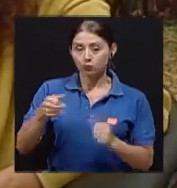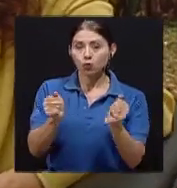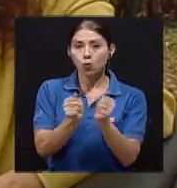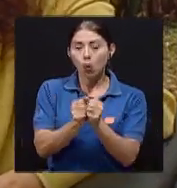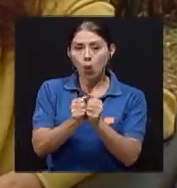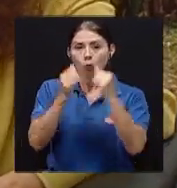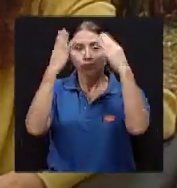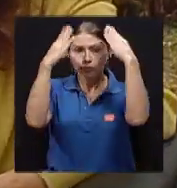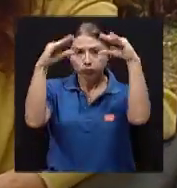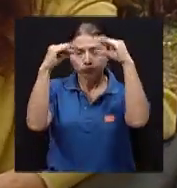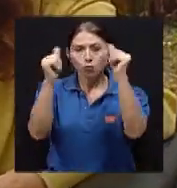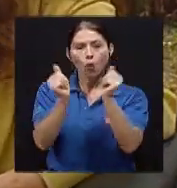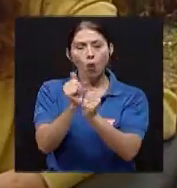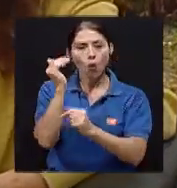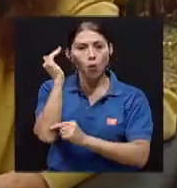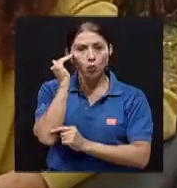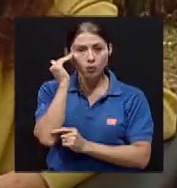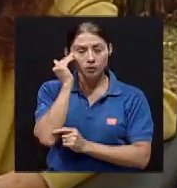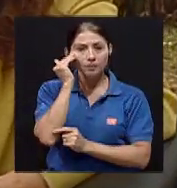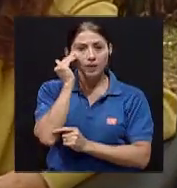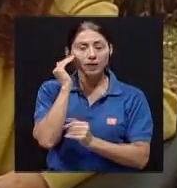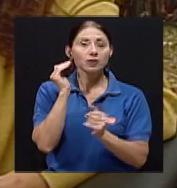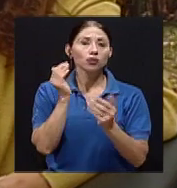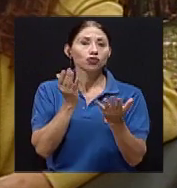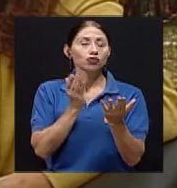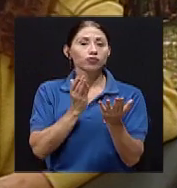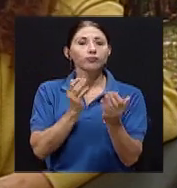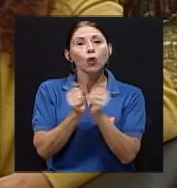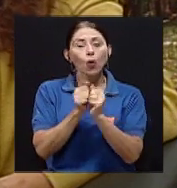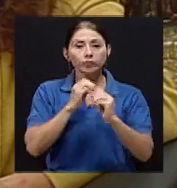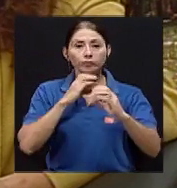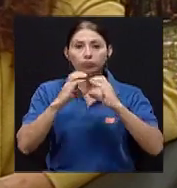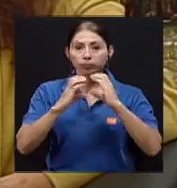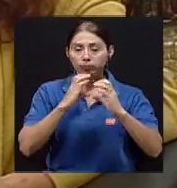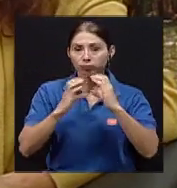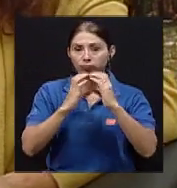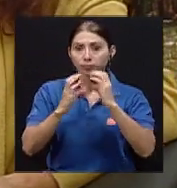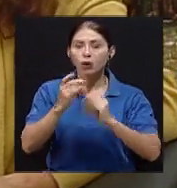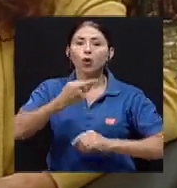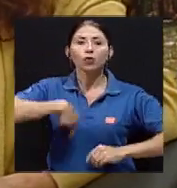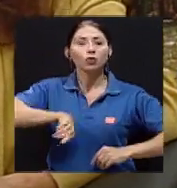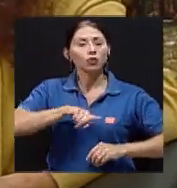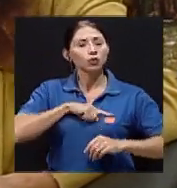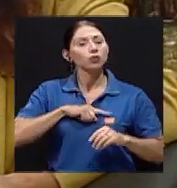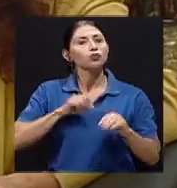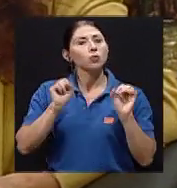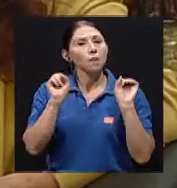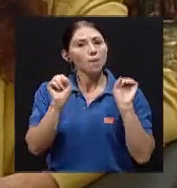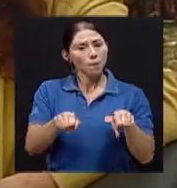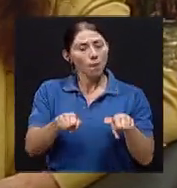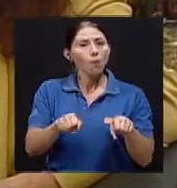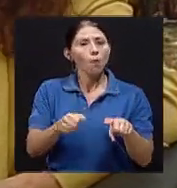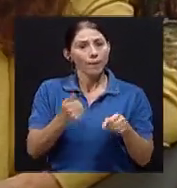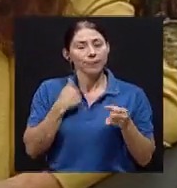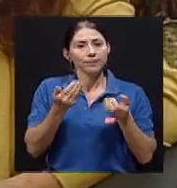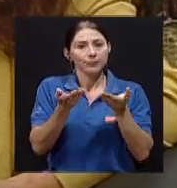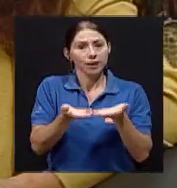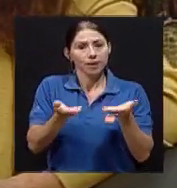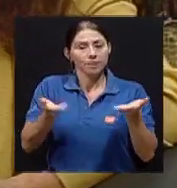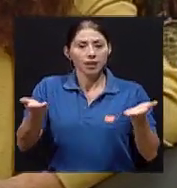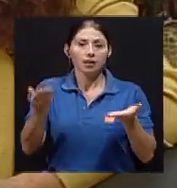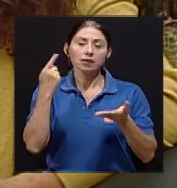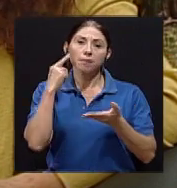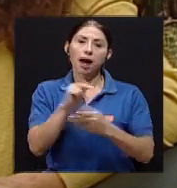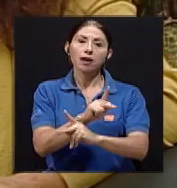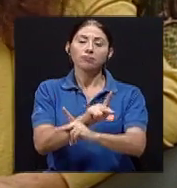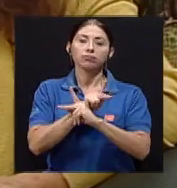que les vamos a dar a través de estas conversaciones vamos a poder tener más herramientas para proteger nuestra salud.